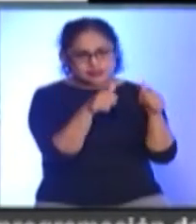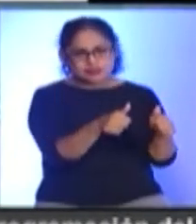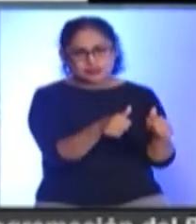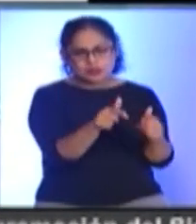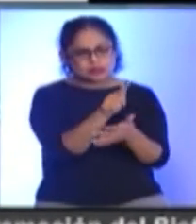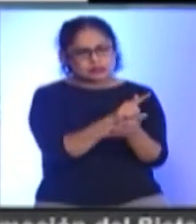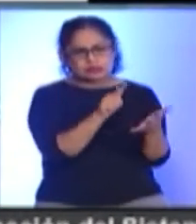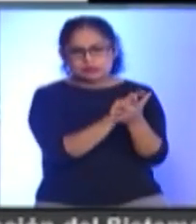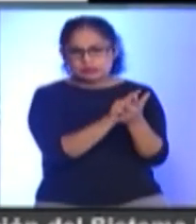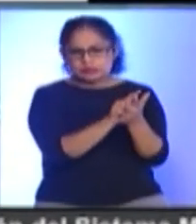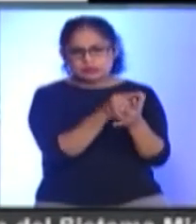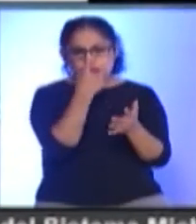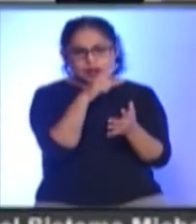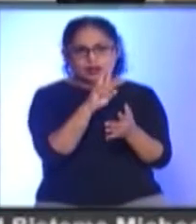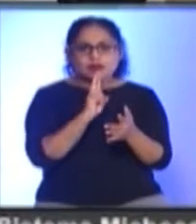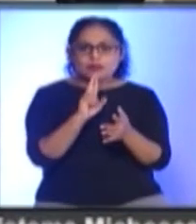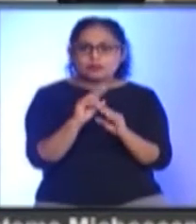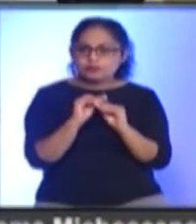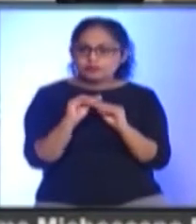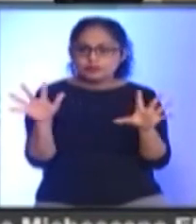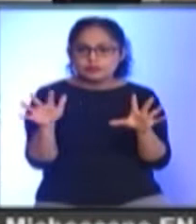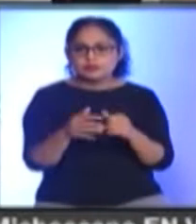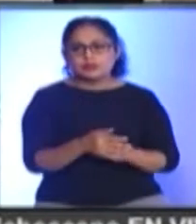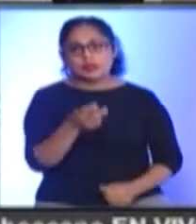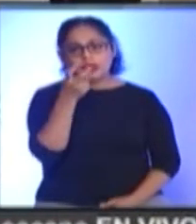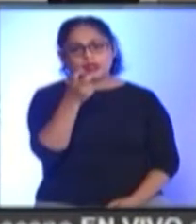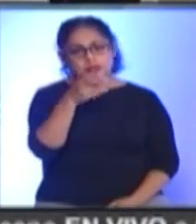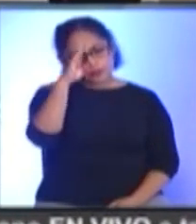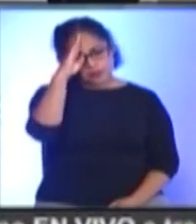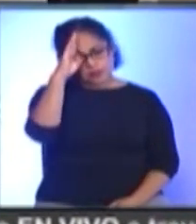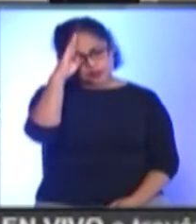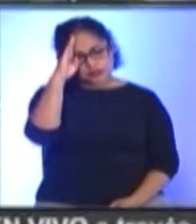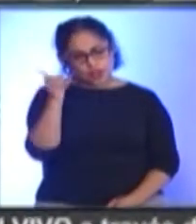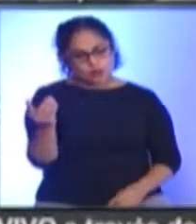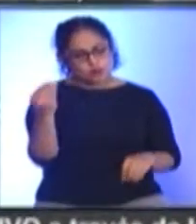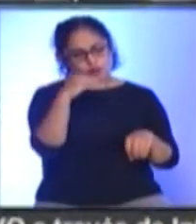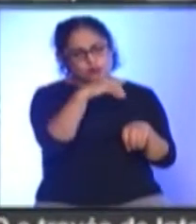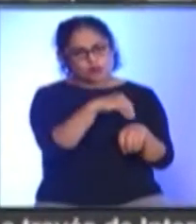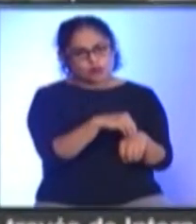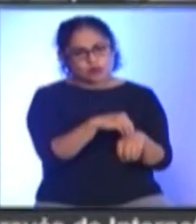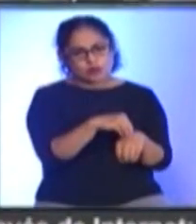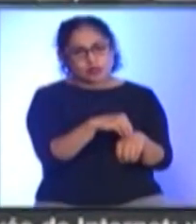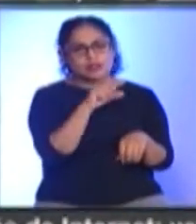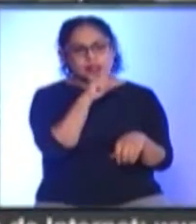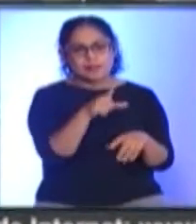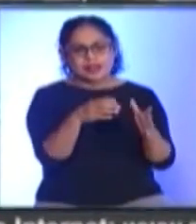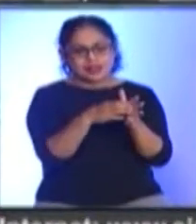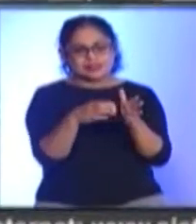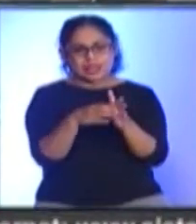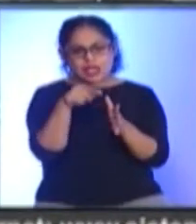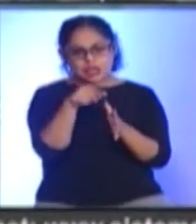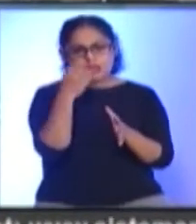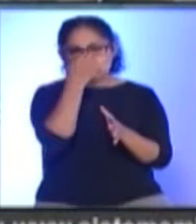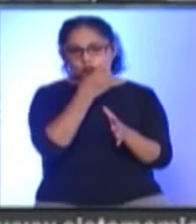específicas De los resultados Que se obtengan De esta forma Está previsto Que se instalen Y habiliten Casillas escolares